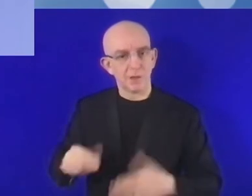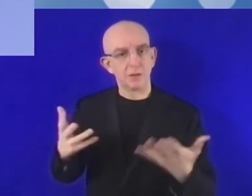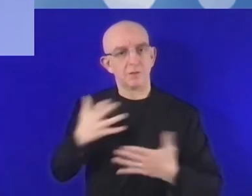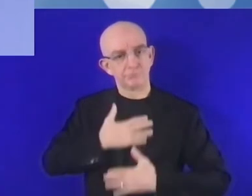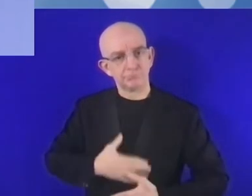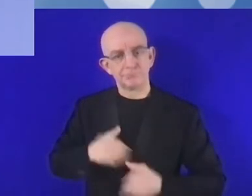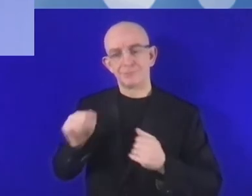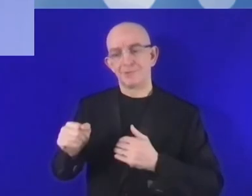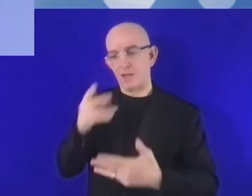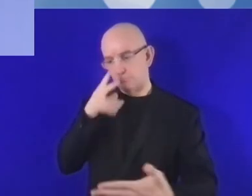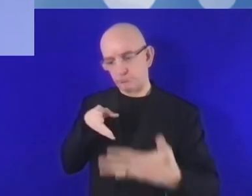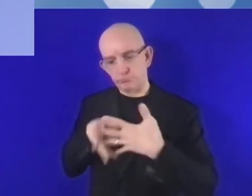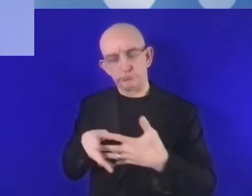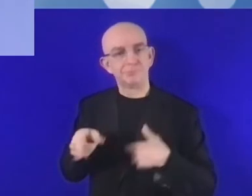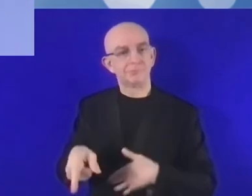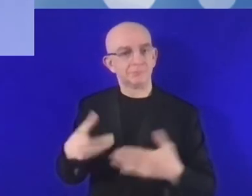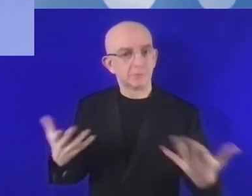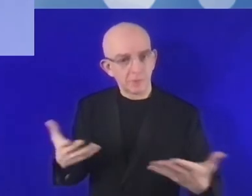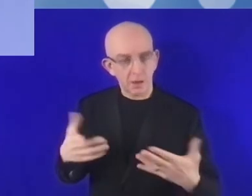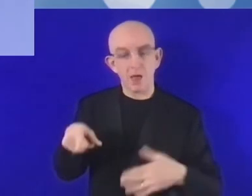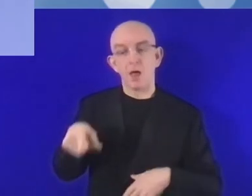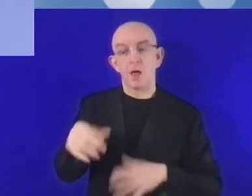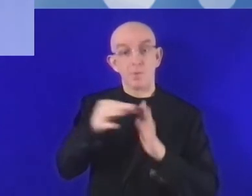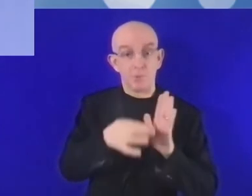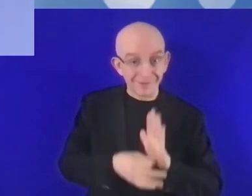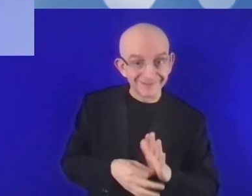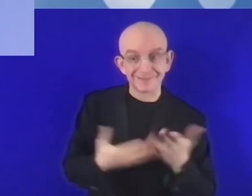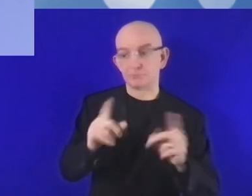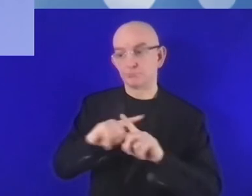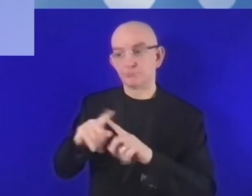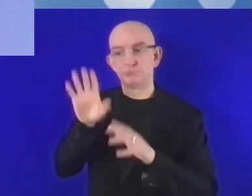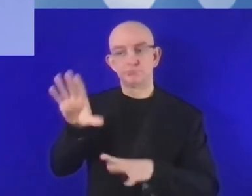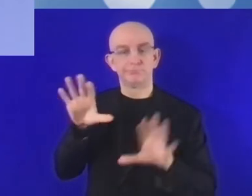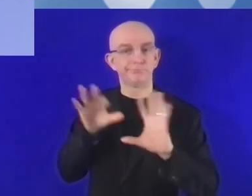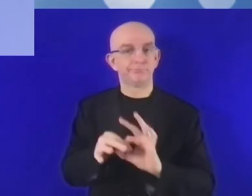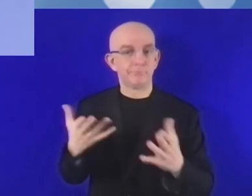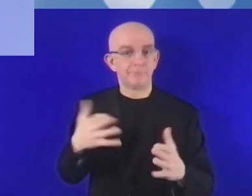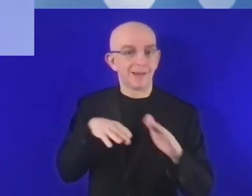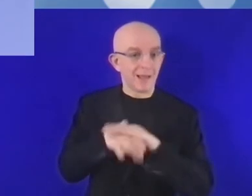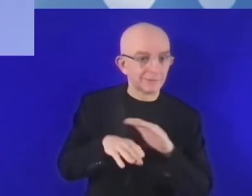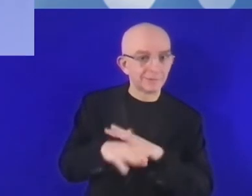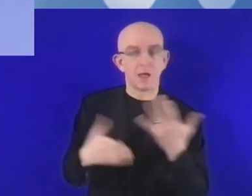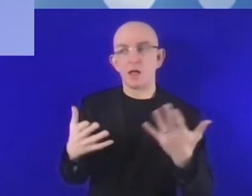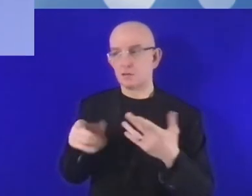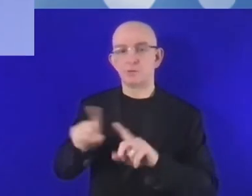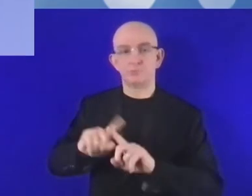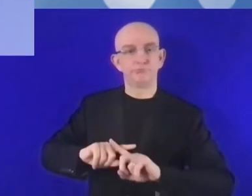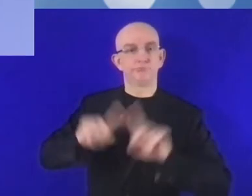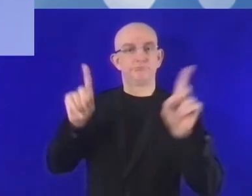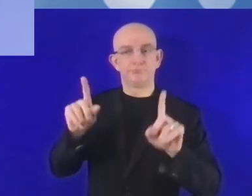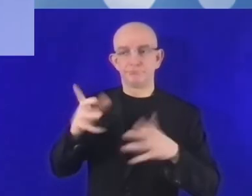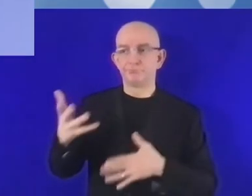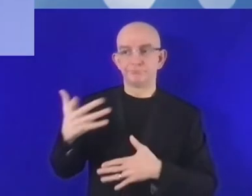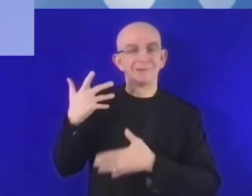esto hay que hacerlo en el contexto de la transparencia. También hay que crear políticas que tienen que ver con el